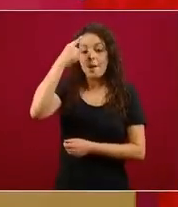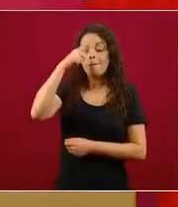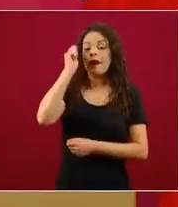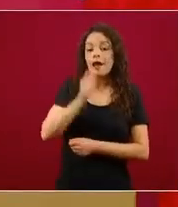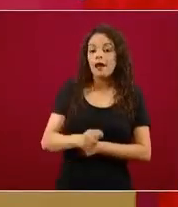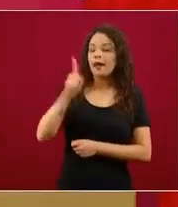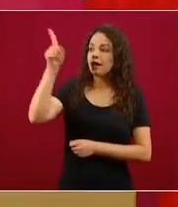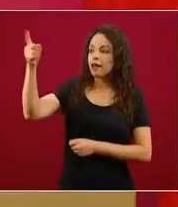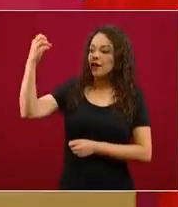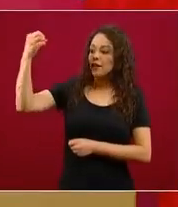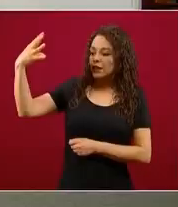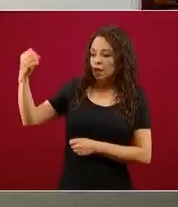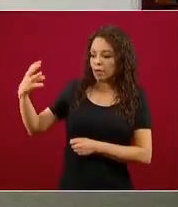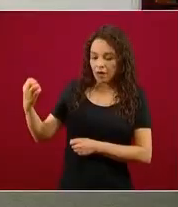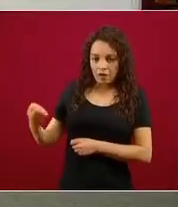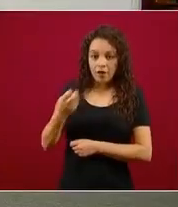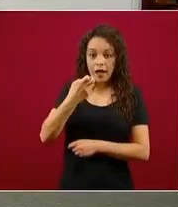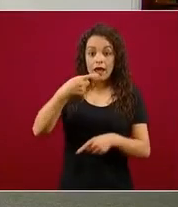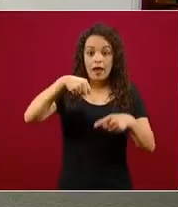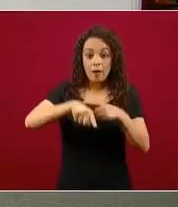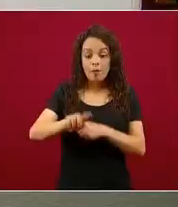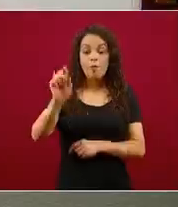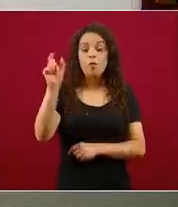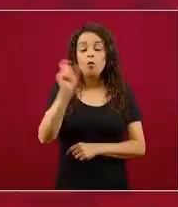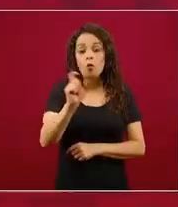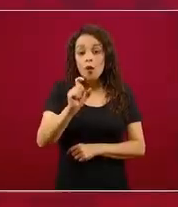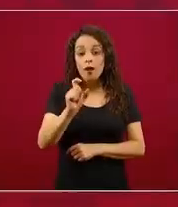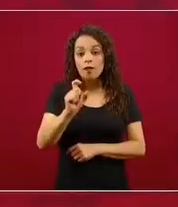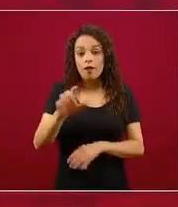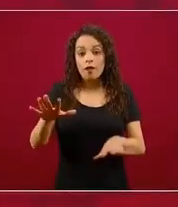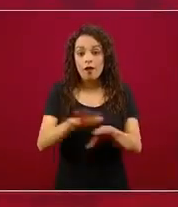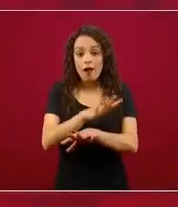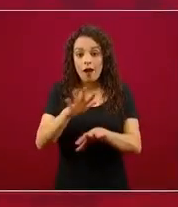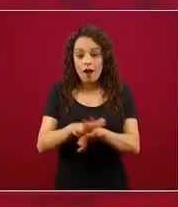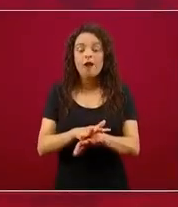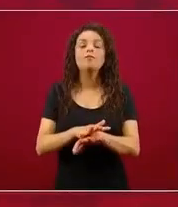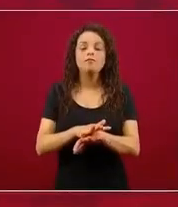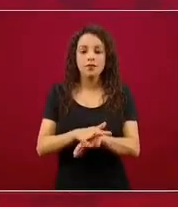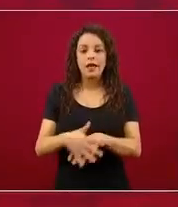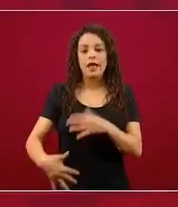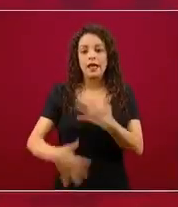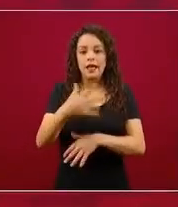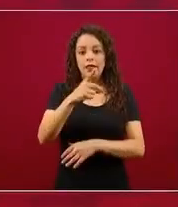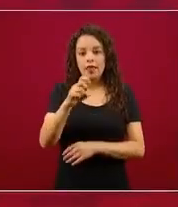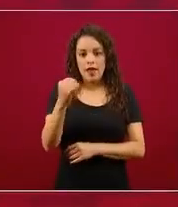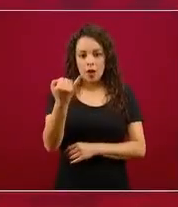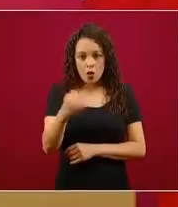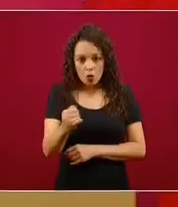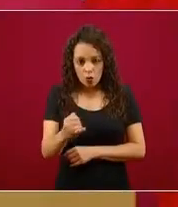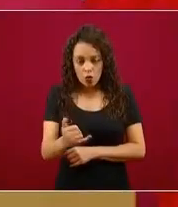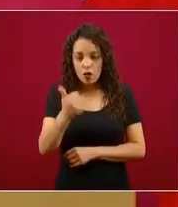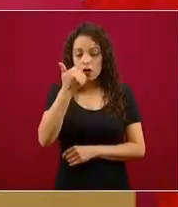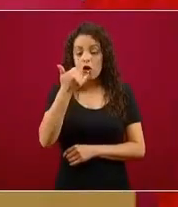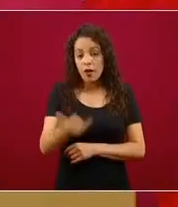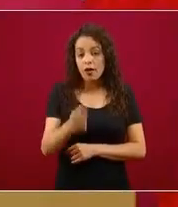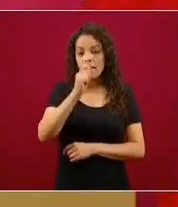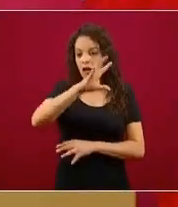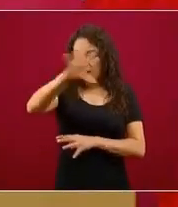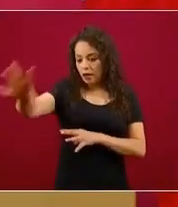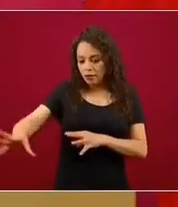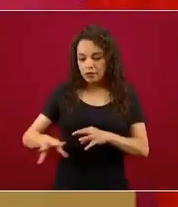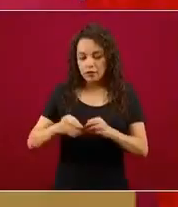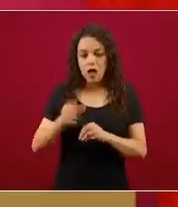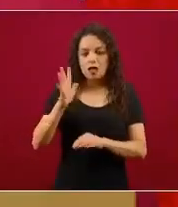el próximo lunes 15 de junio. Y agregar otro elemento que también fue conversado con los gobernadores,